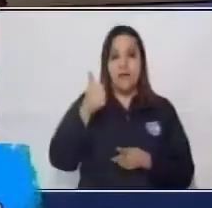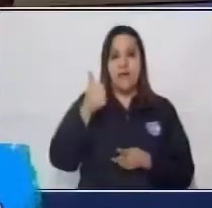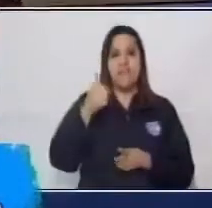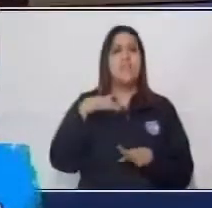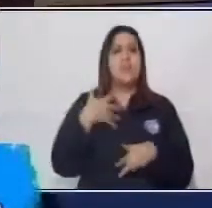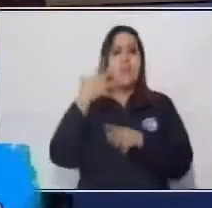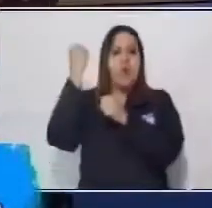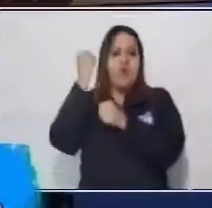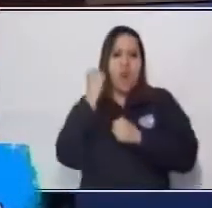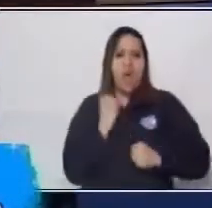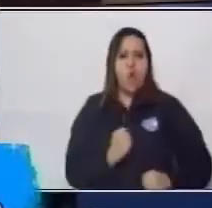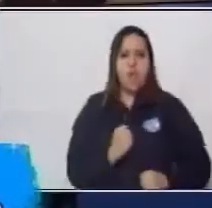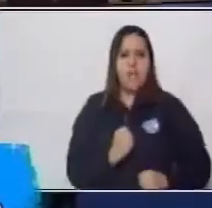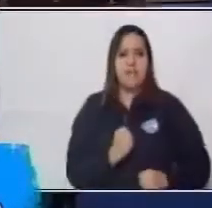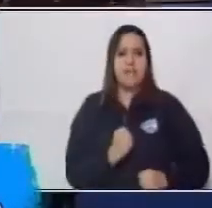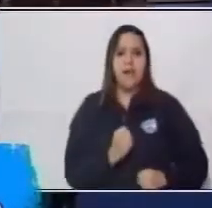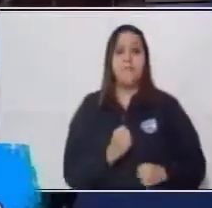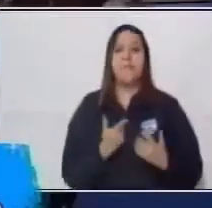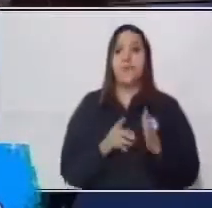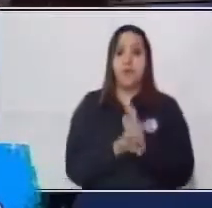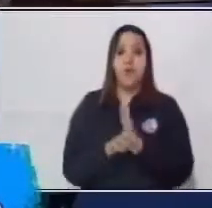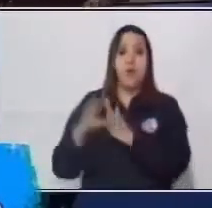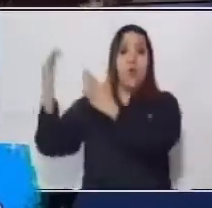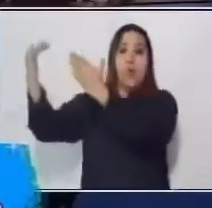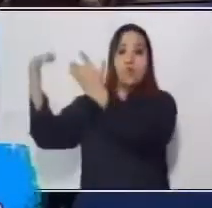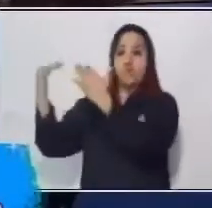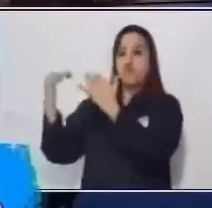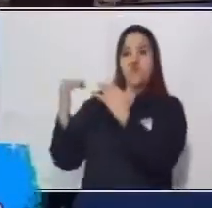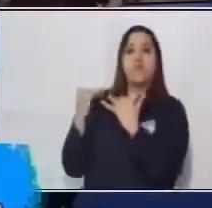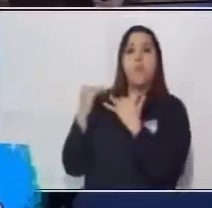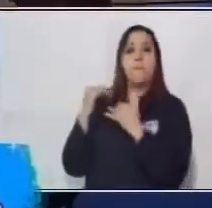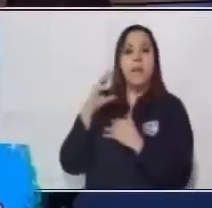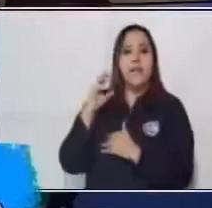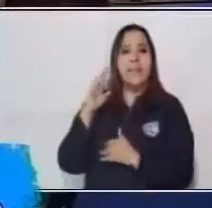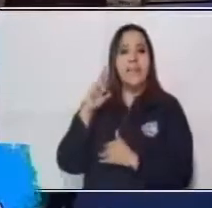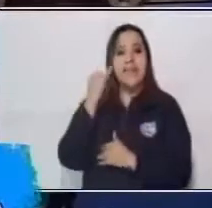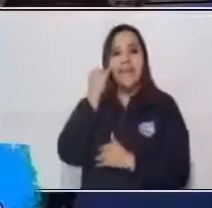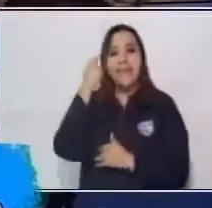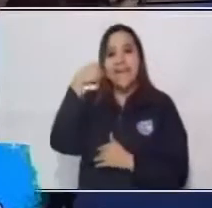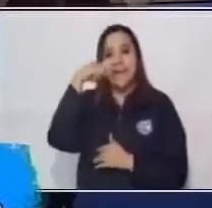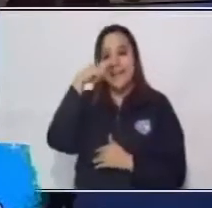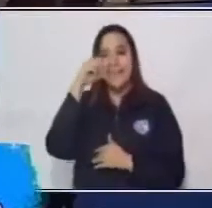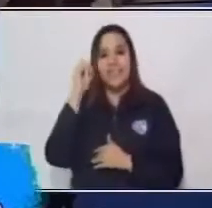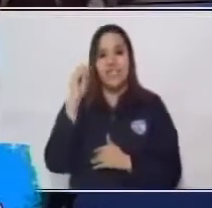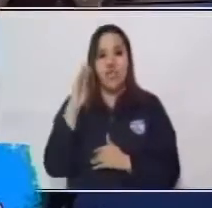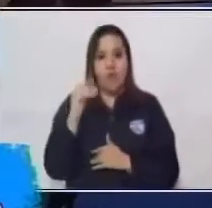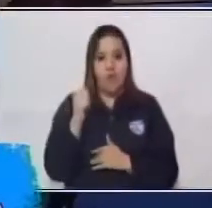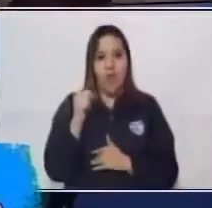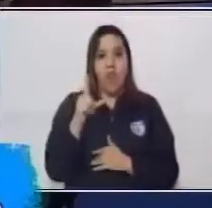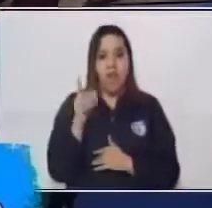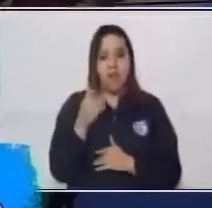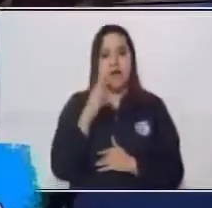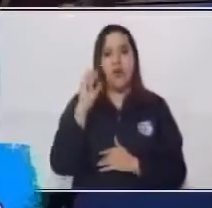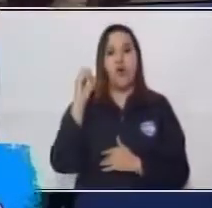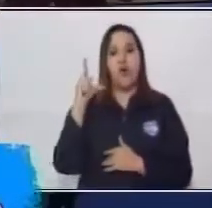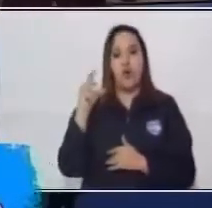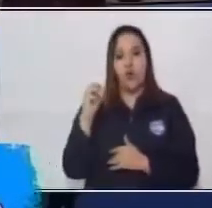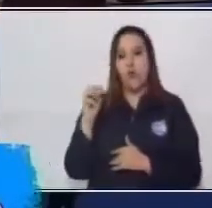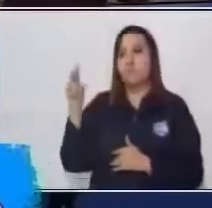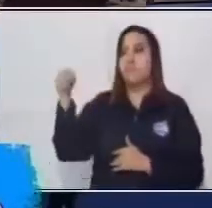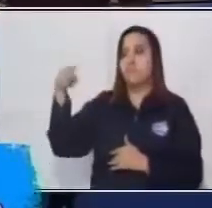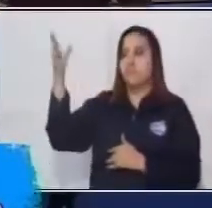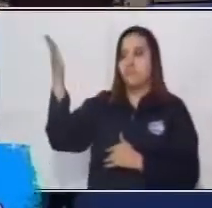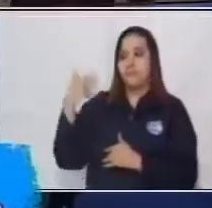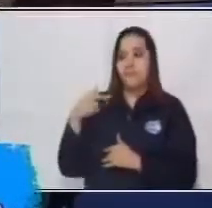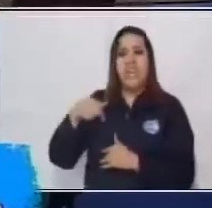Cuando ya viene entonces Cristóbal Colón y trae el idioma español. Con ello trae las costumbres,